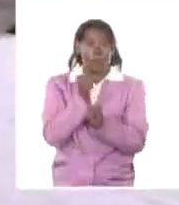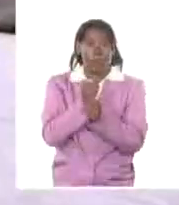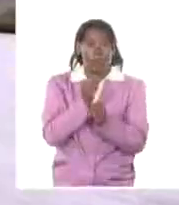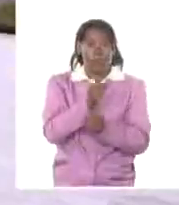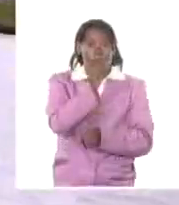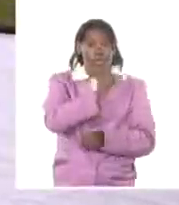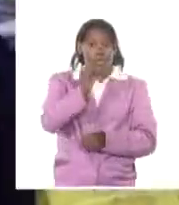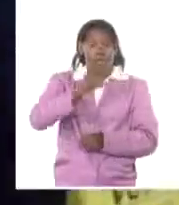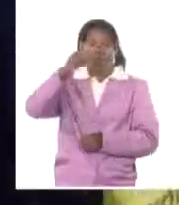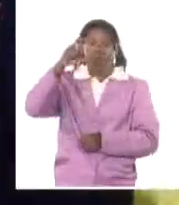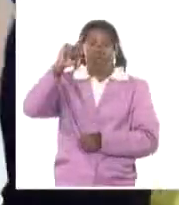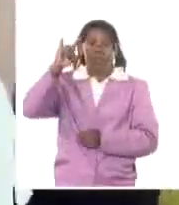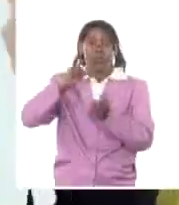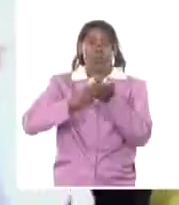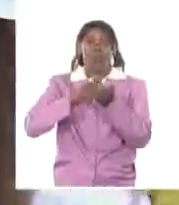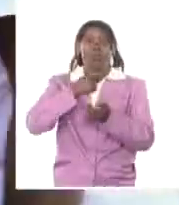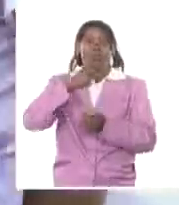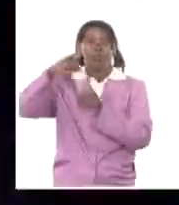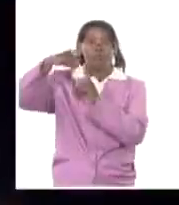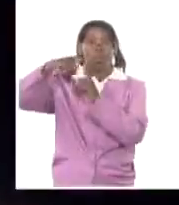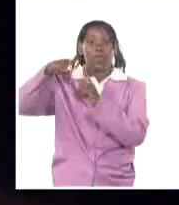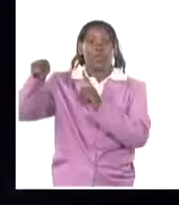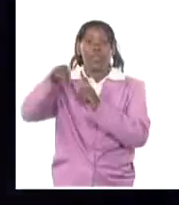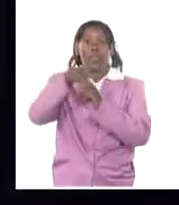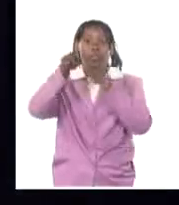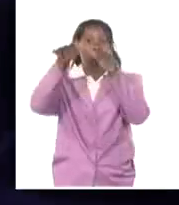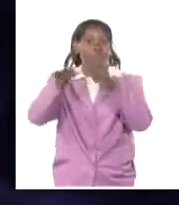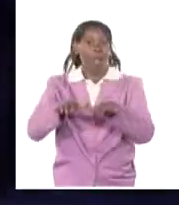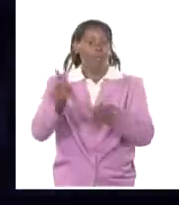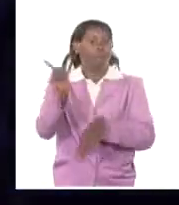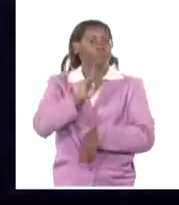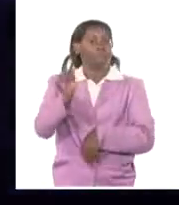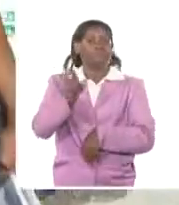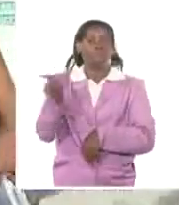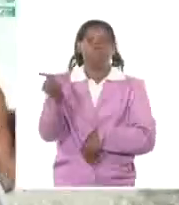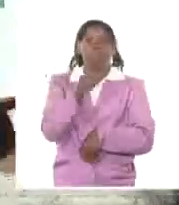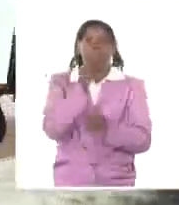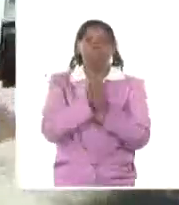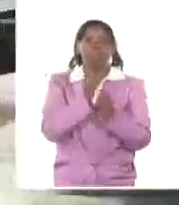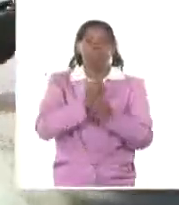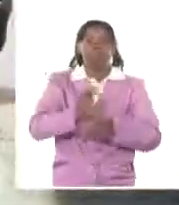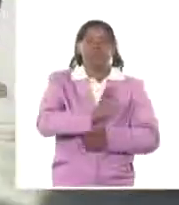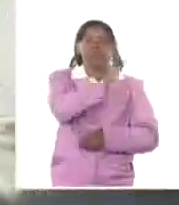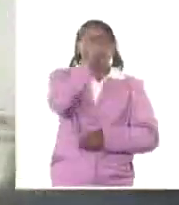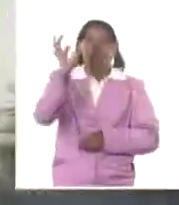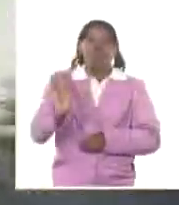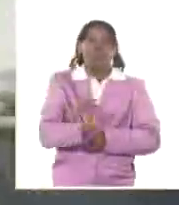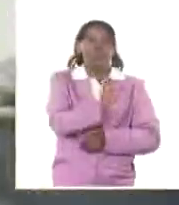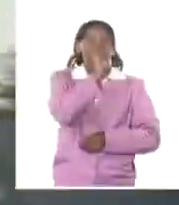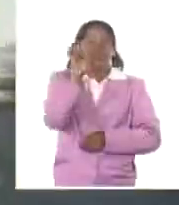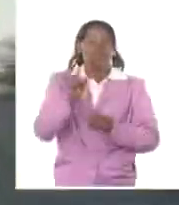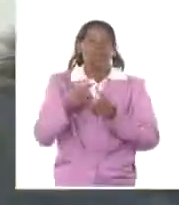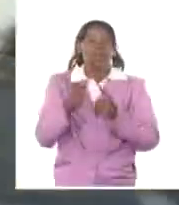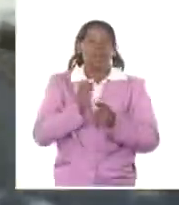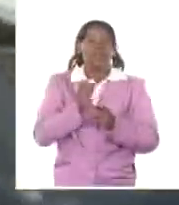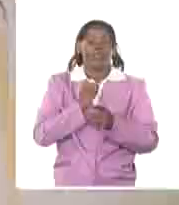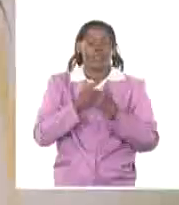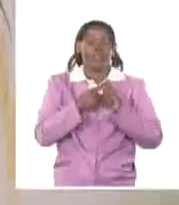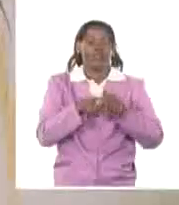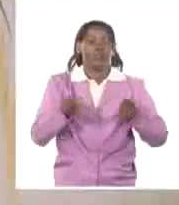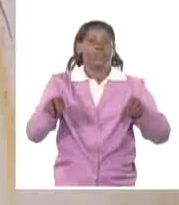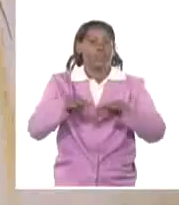descansan. Para darle respuesta a esta situación que está enfrentando el país.